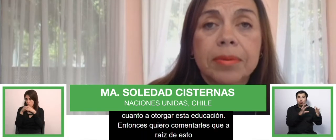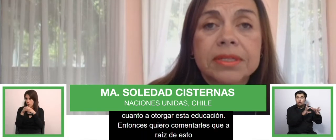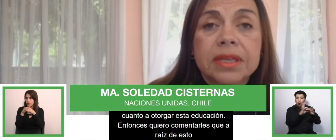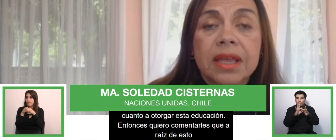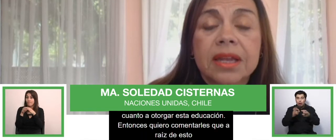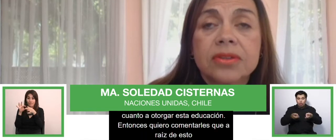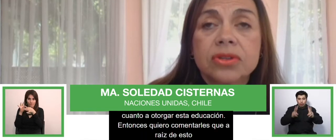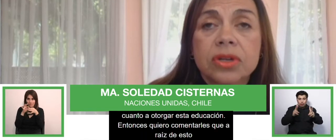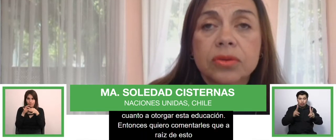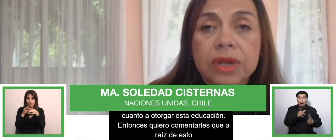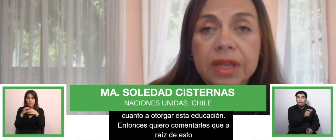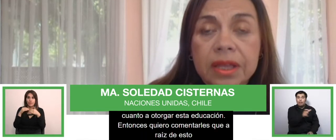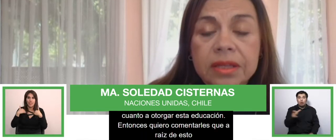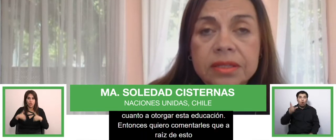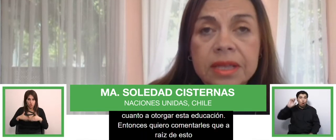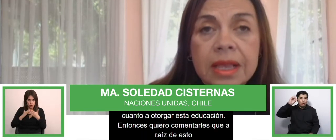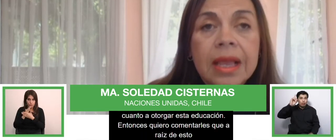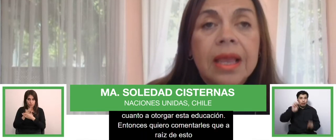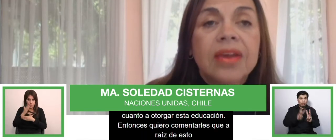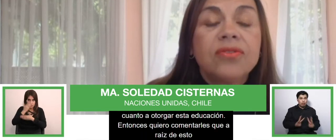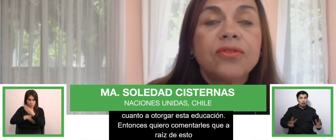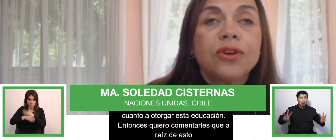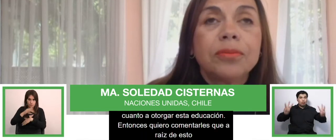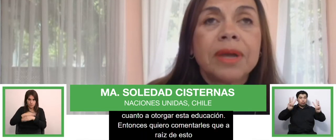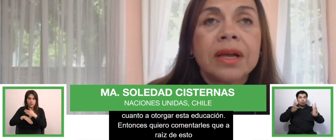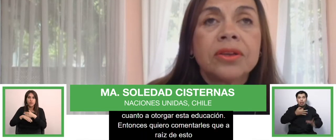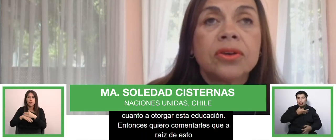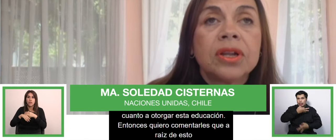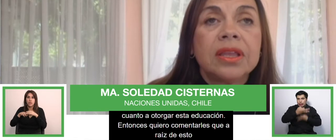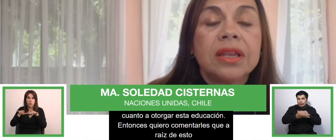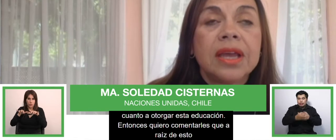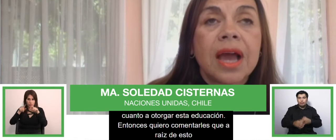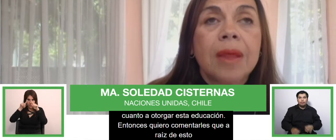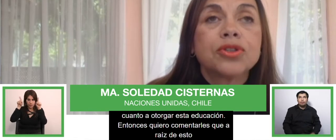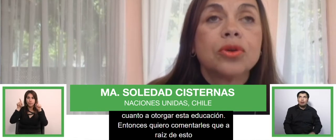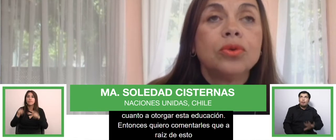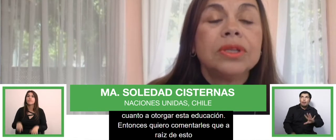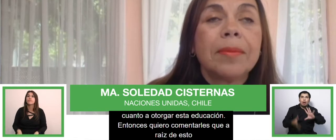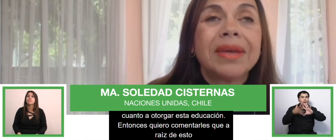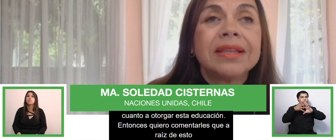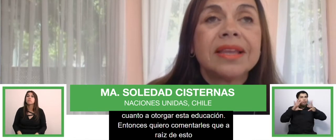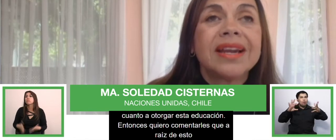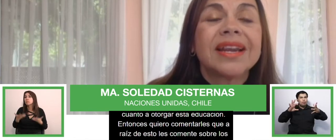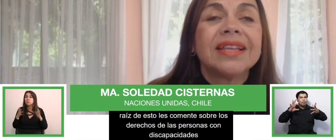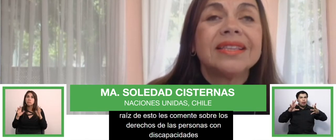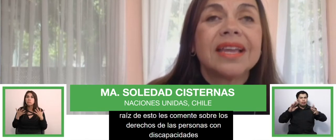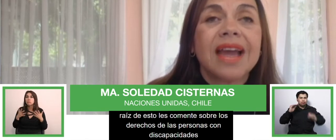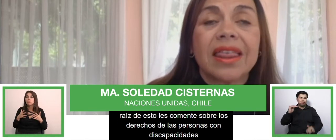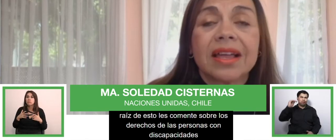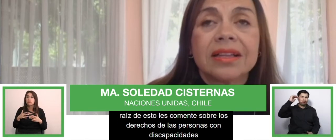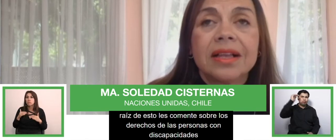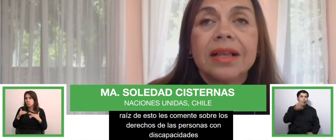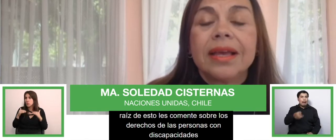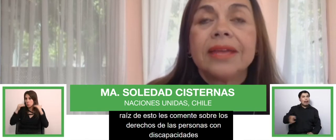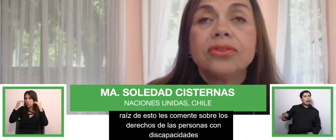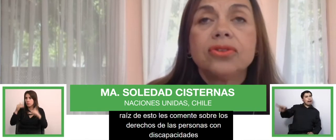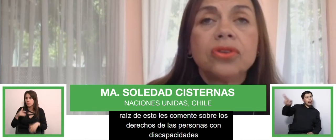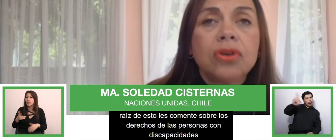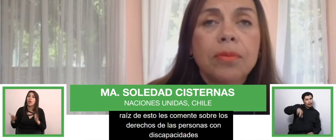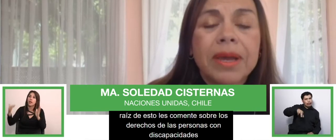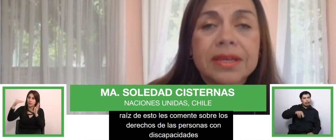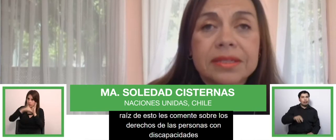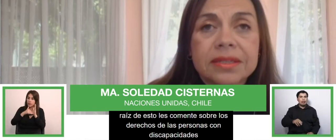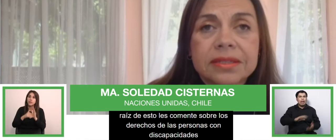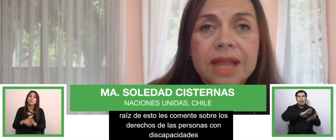con Discapacidad de Naciones Unidas, en forma, yo les diría, absolutamente reiterada, en